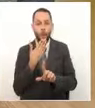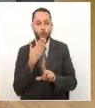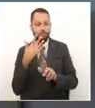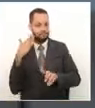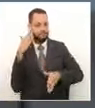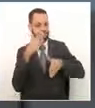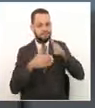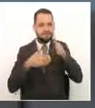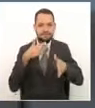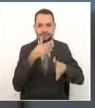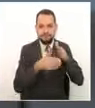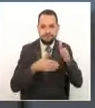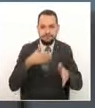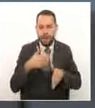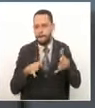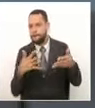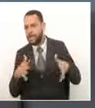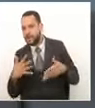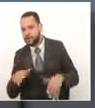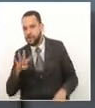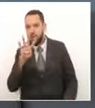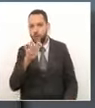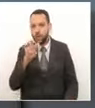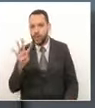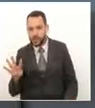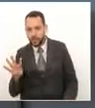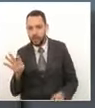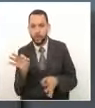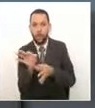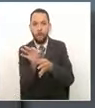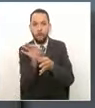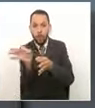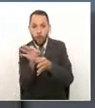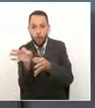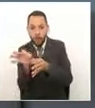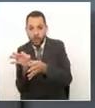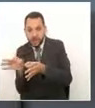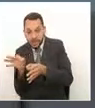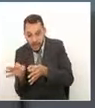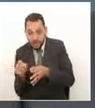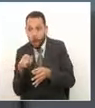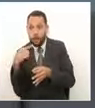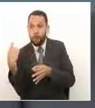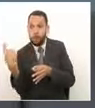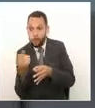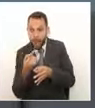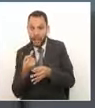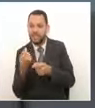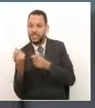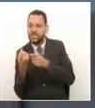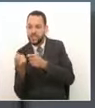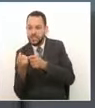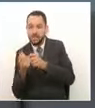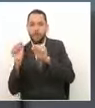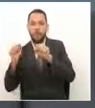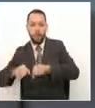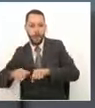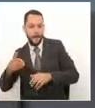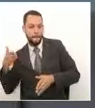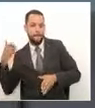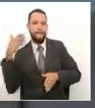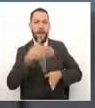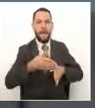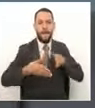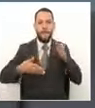que hemos hablado alrededor de unos 94 municipios y 6 millones de personas que están alrededor de esta región tener la posibilidad